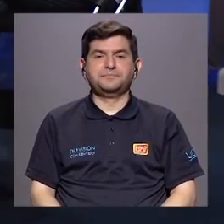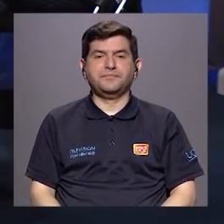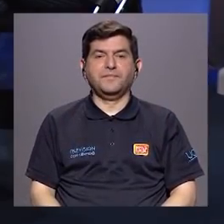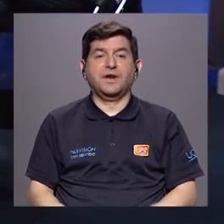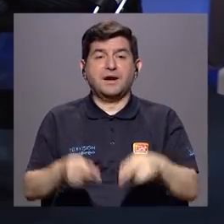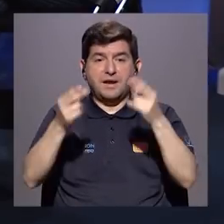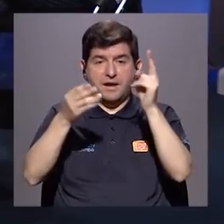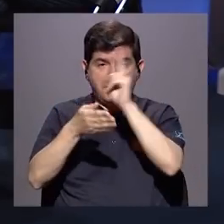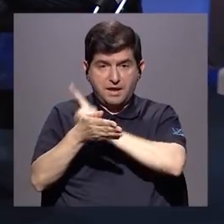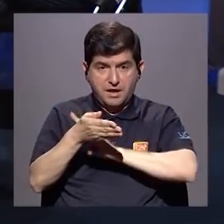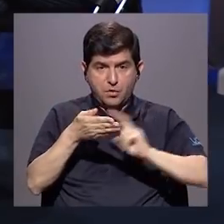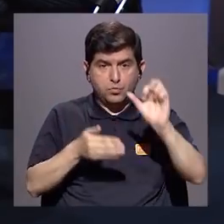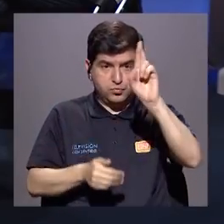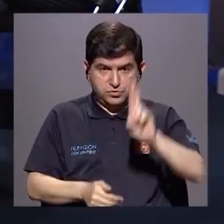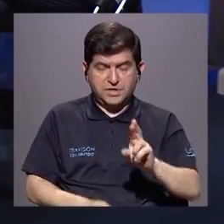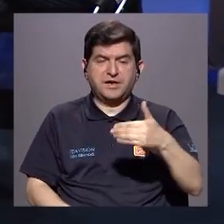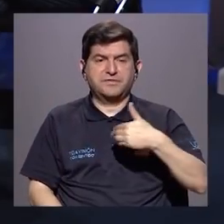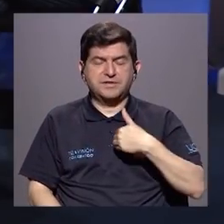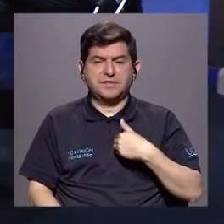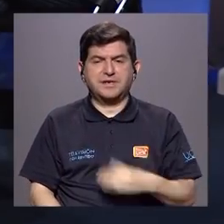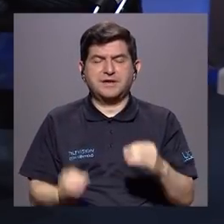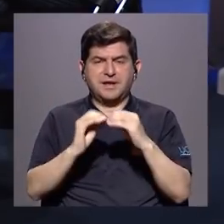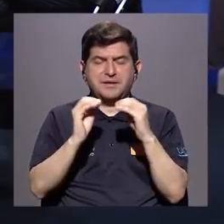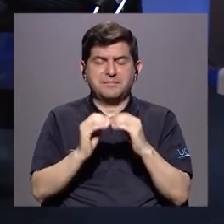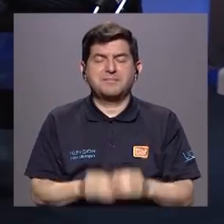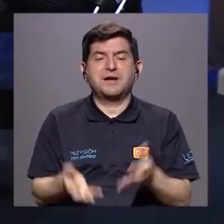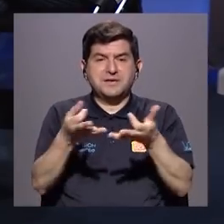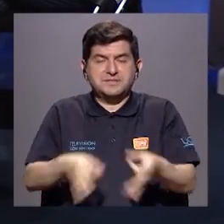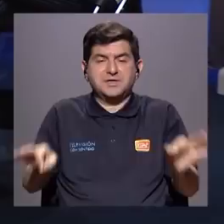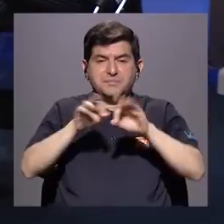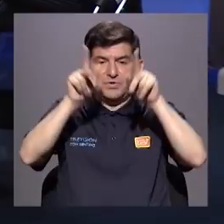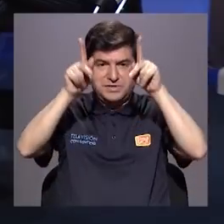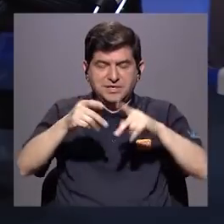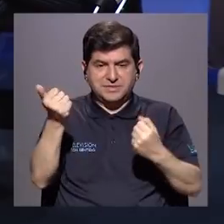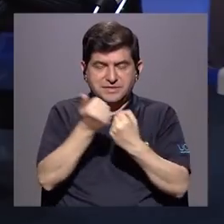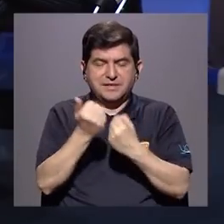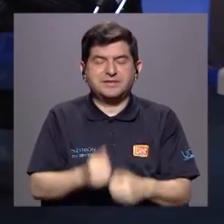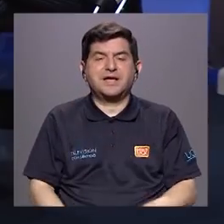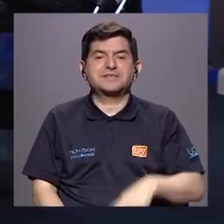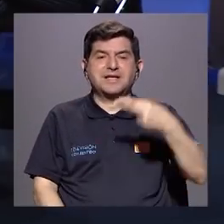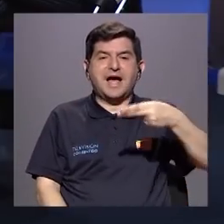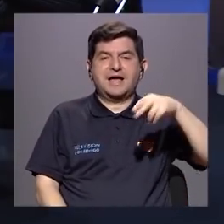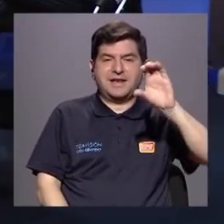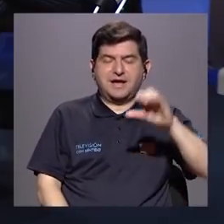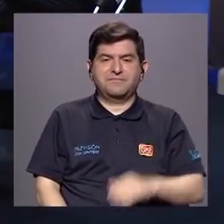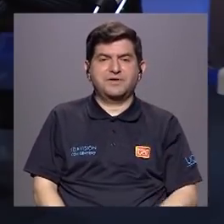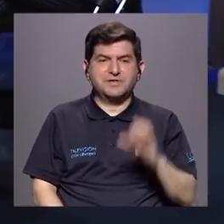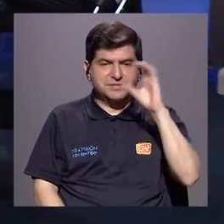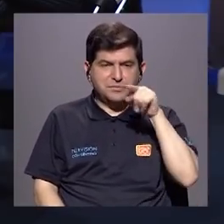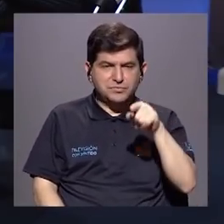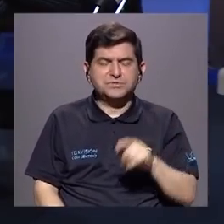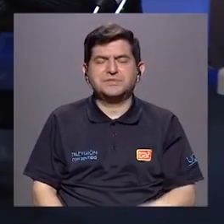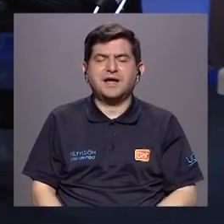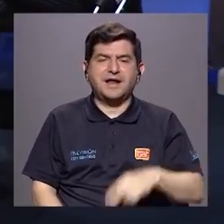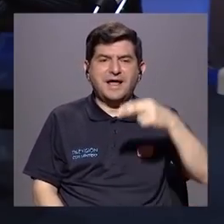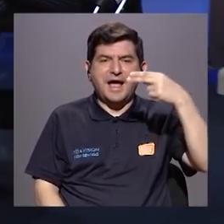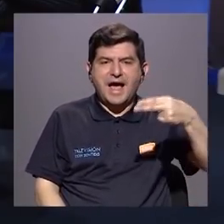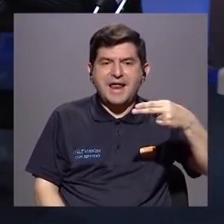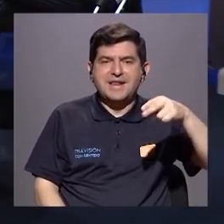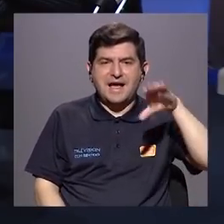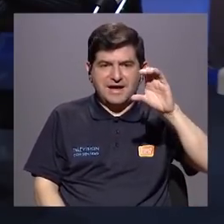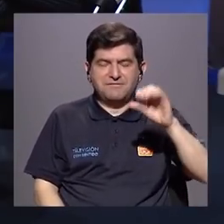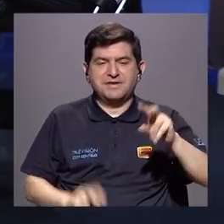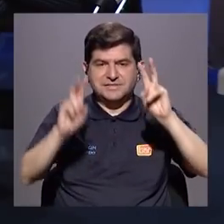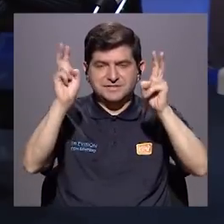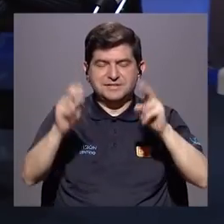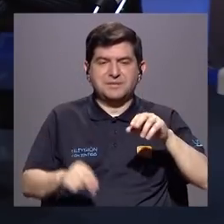el espacio de la Universidad de Costa Rica está una de las mayores referentes de esta materia que es Doña Jania Cabezas. Los invito a que busquen bibliografía de Doña Jania Cabezas